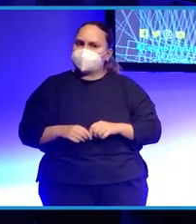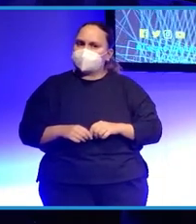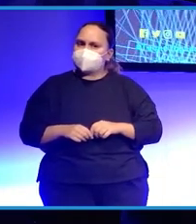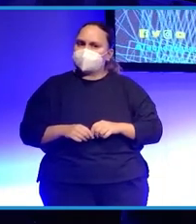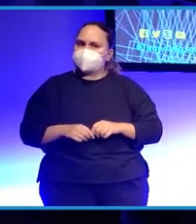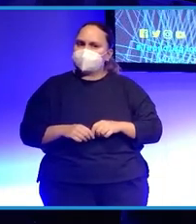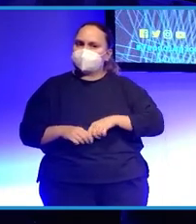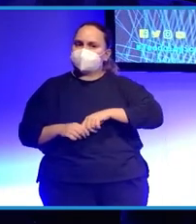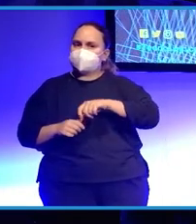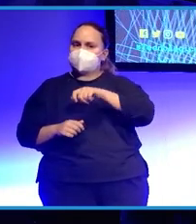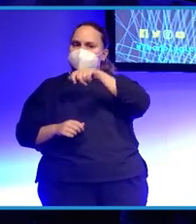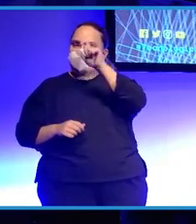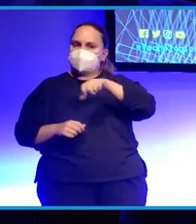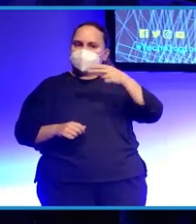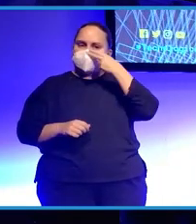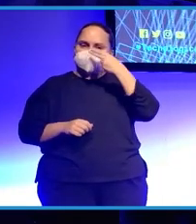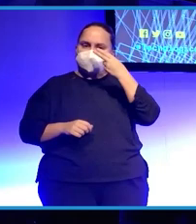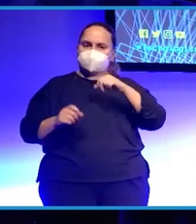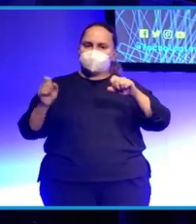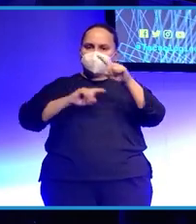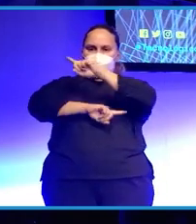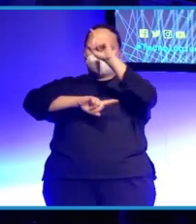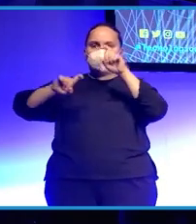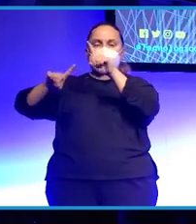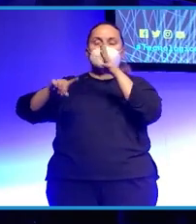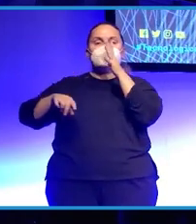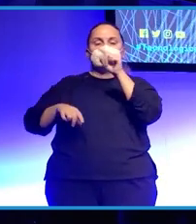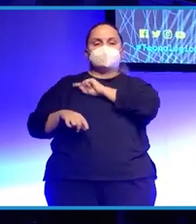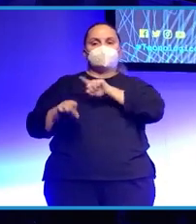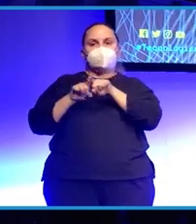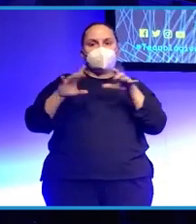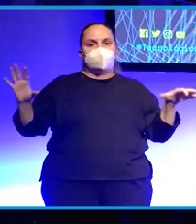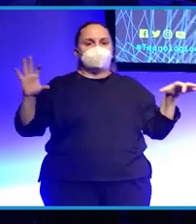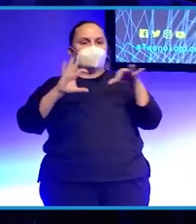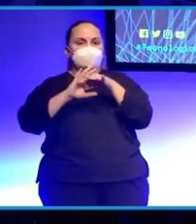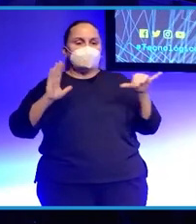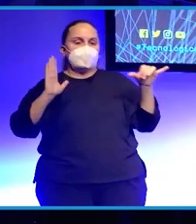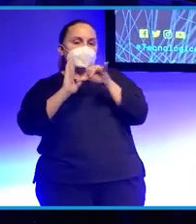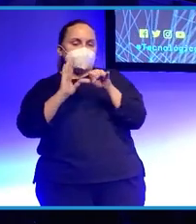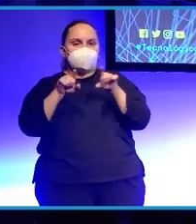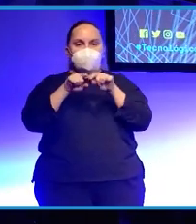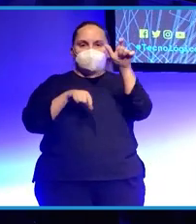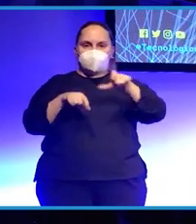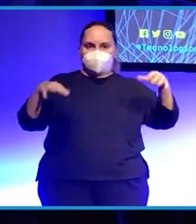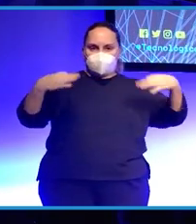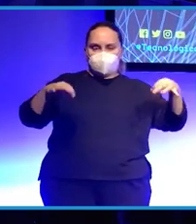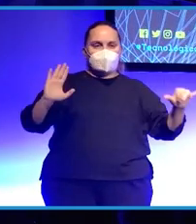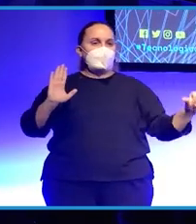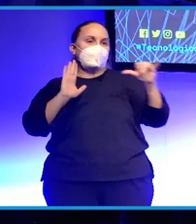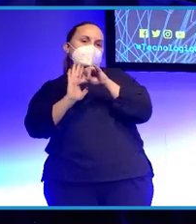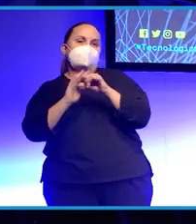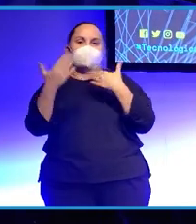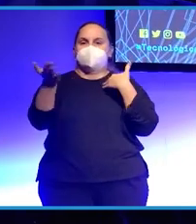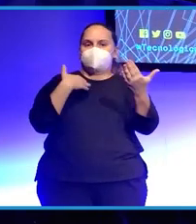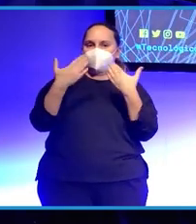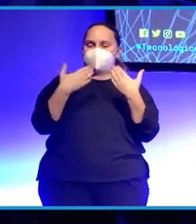mezclar esas preguntas porque digamos que acercan un poco más la comunicación a las personas, acercan un poco más a la